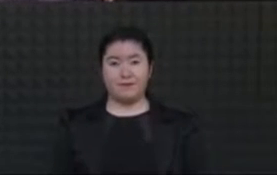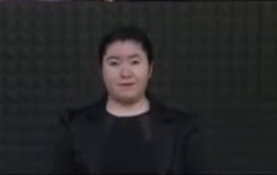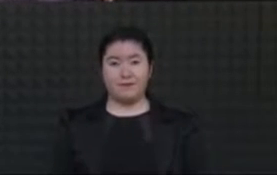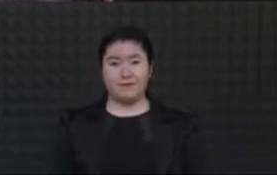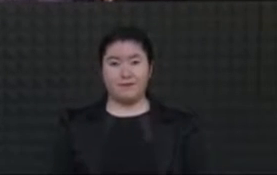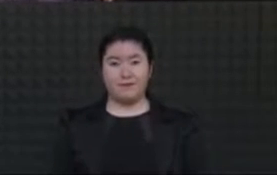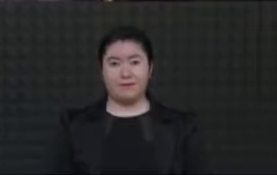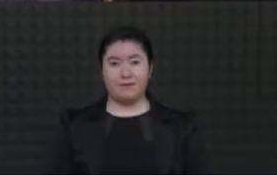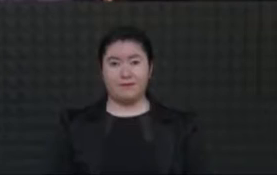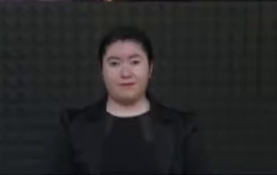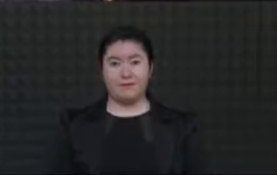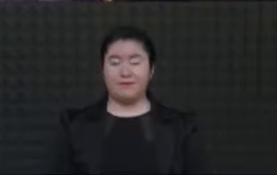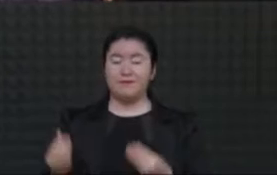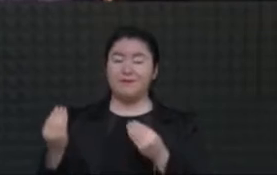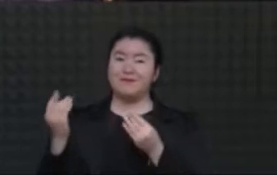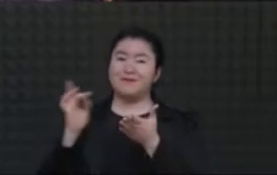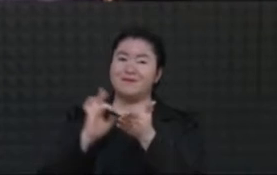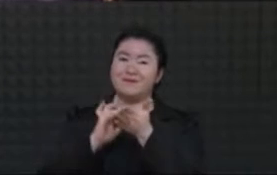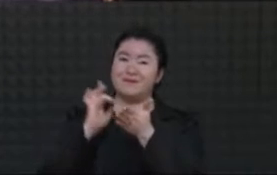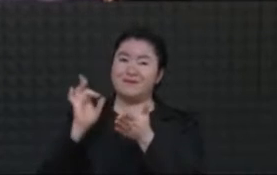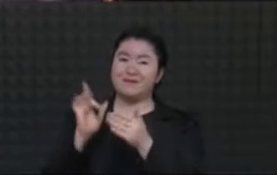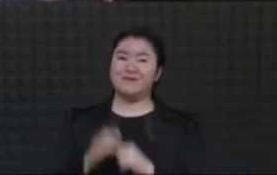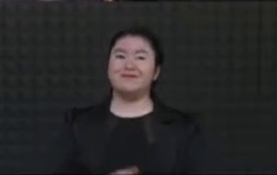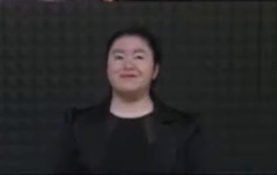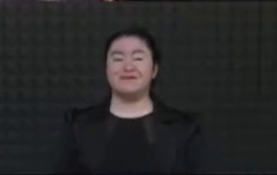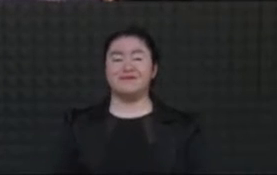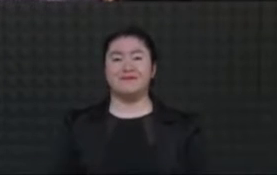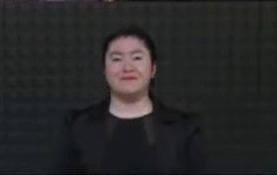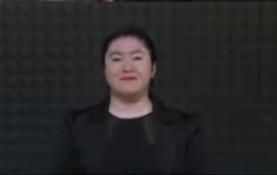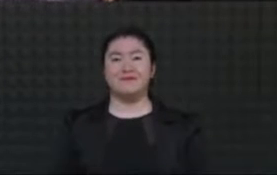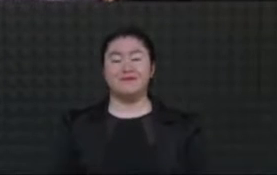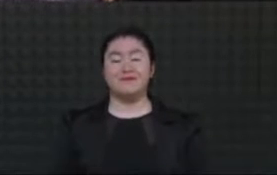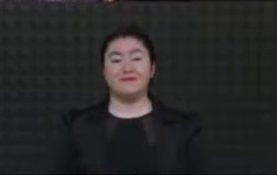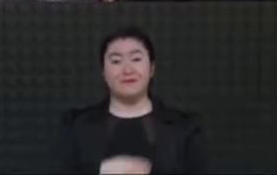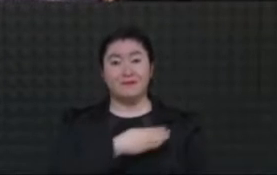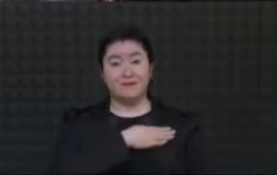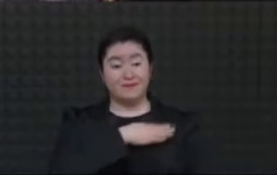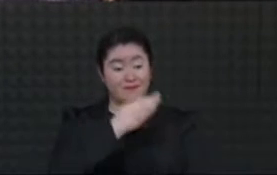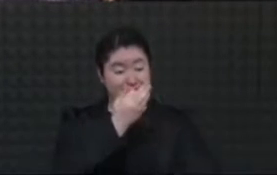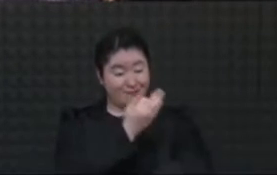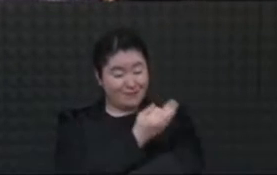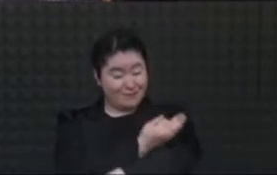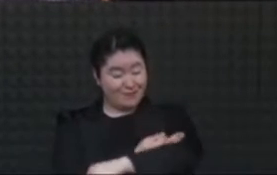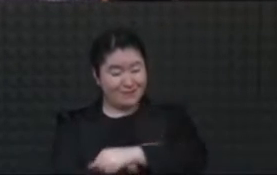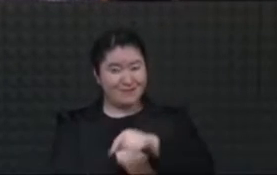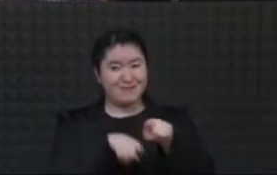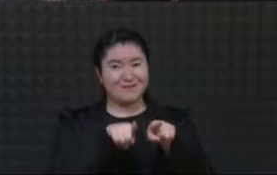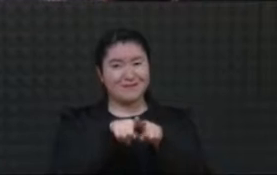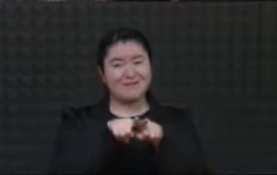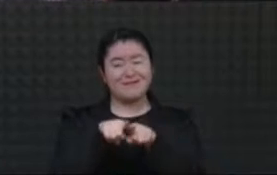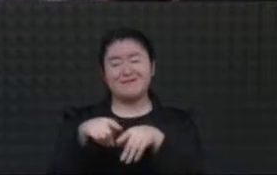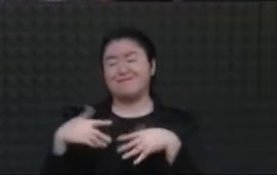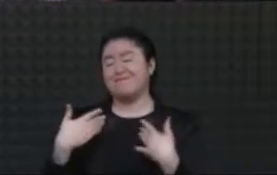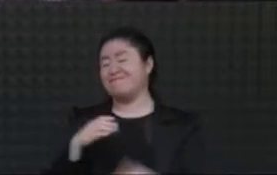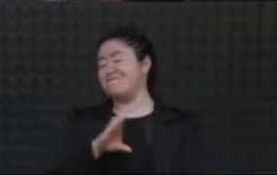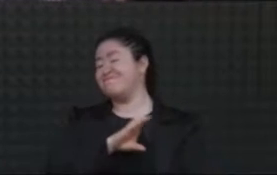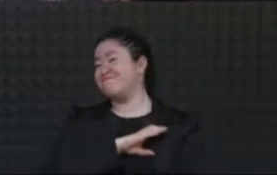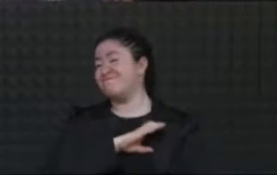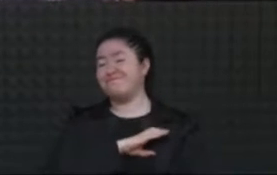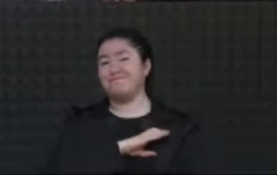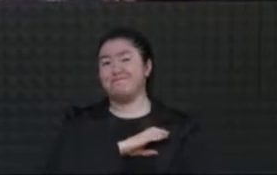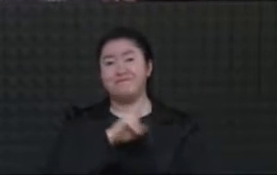Muchas gracias. Muy buenas tardes, estimadas hermanas. Me da mucho gusto y estoy